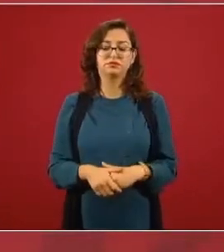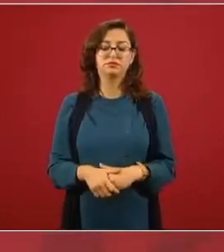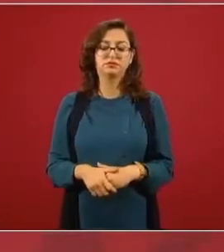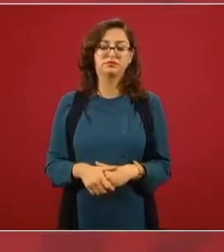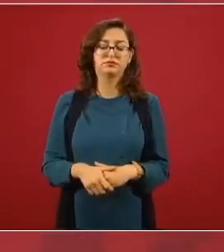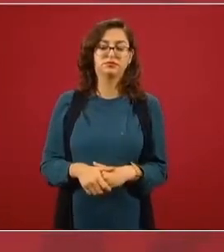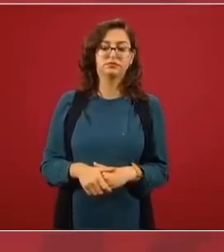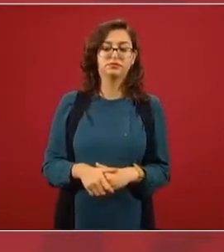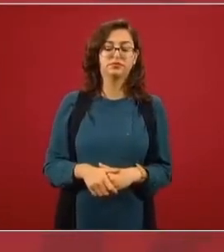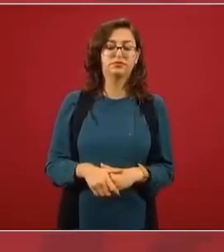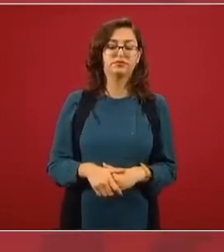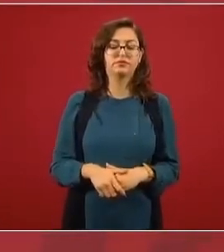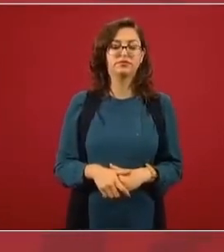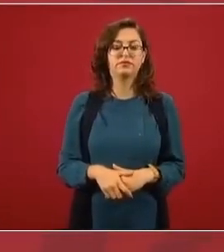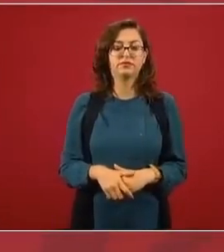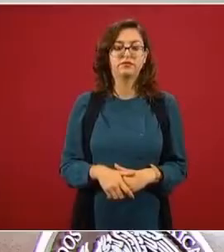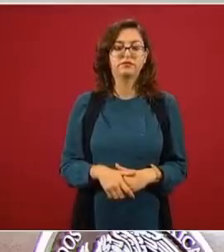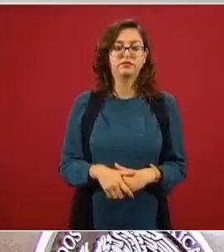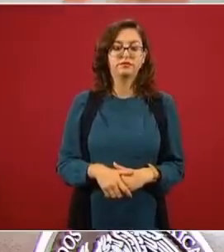más